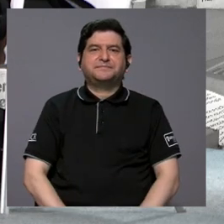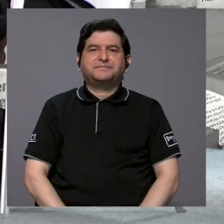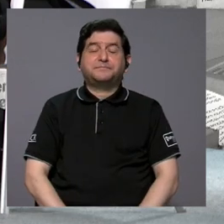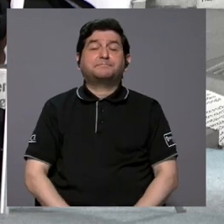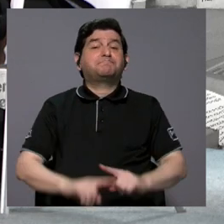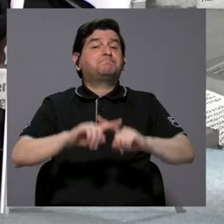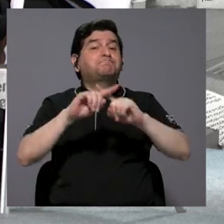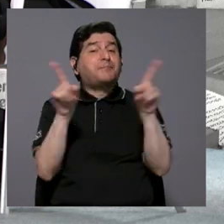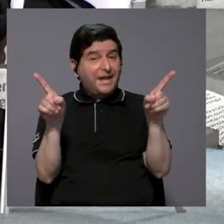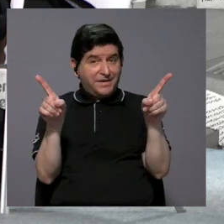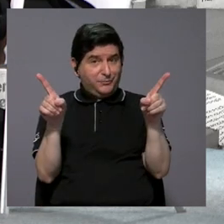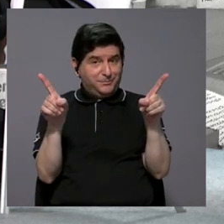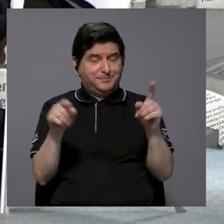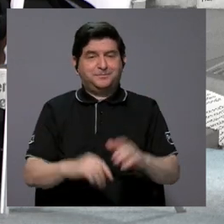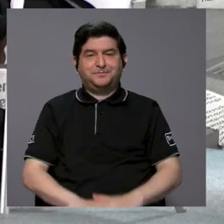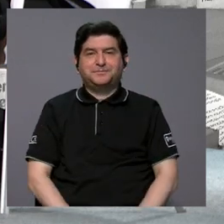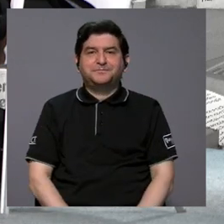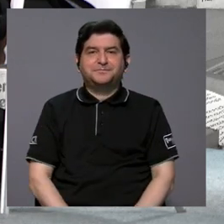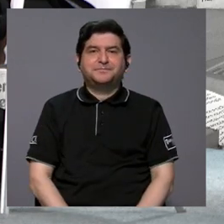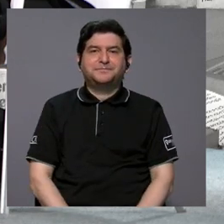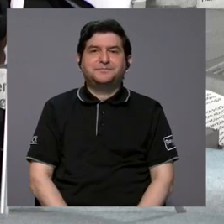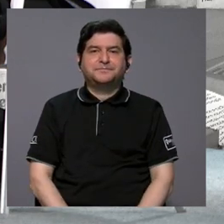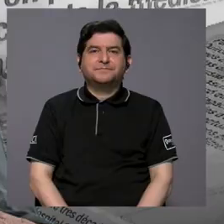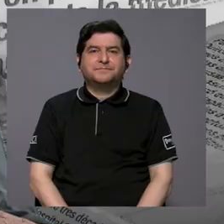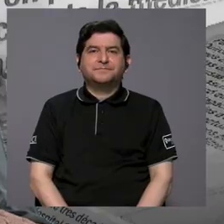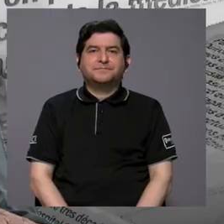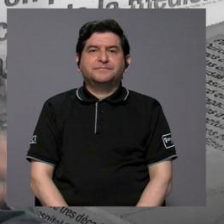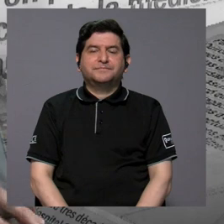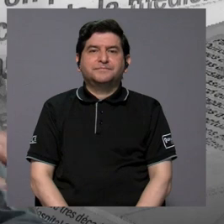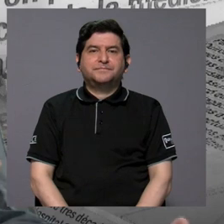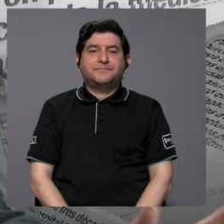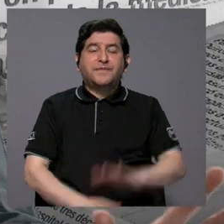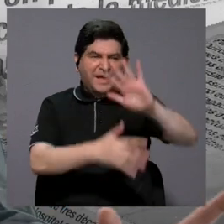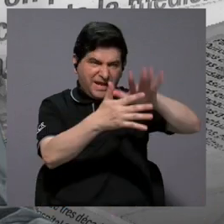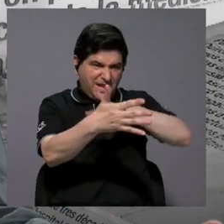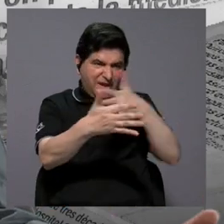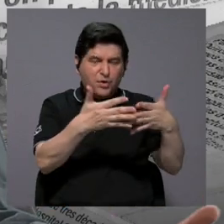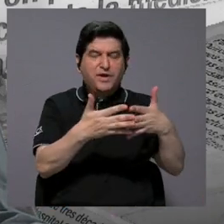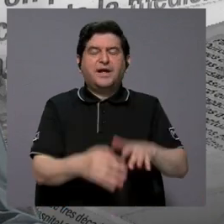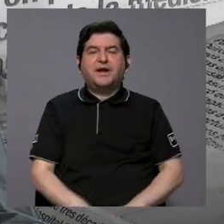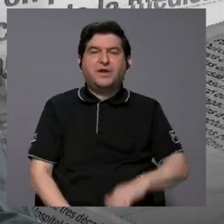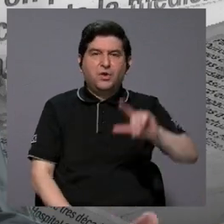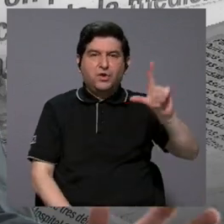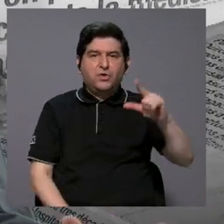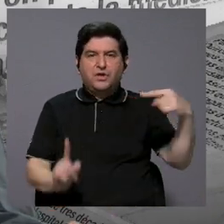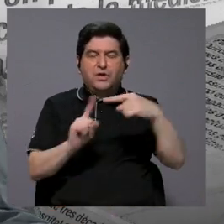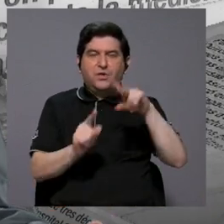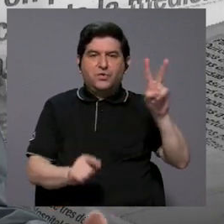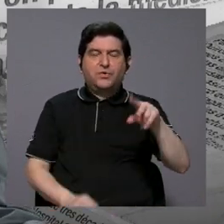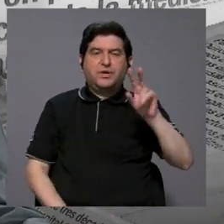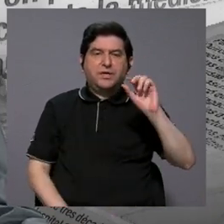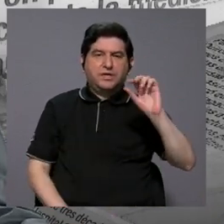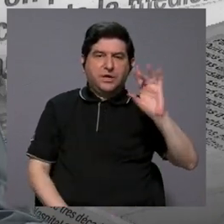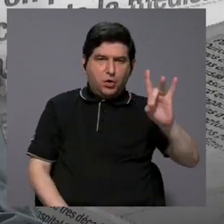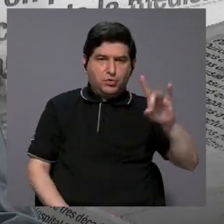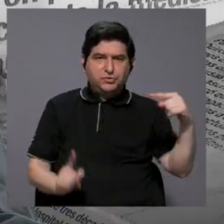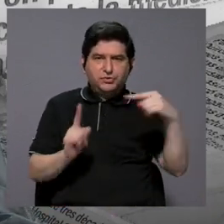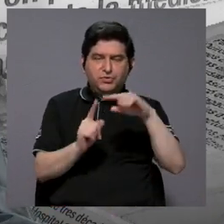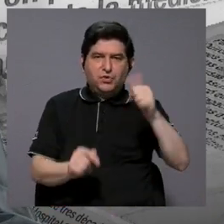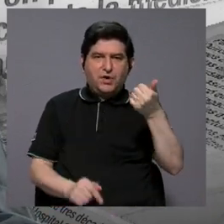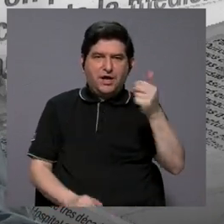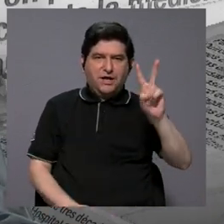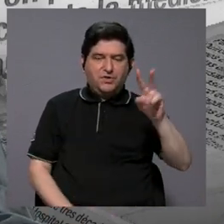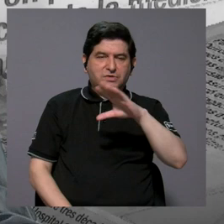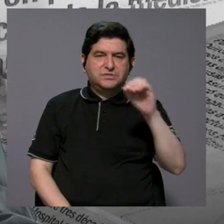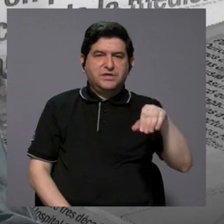Sin embargo, sí, bueno, el horario es de lunes a viernes, de 8 a 12 y de 1 a